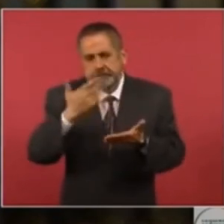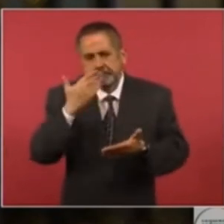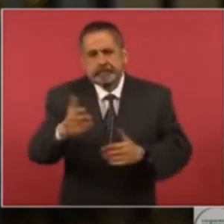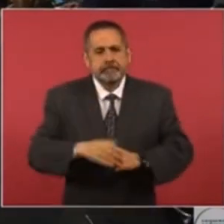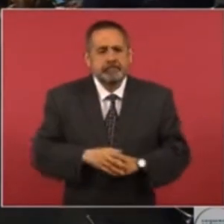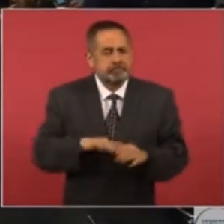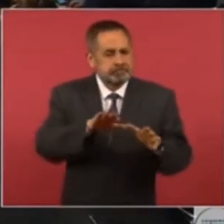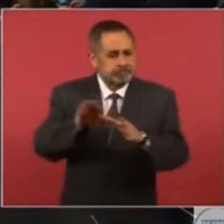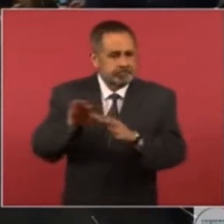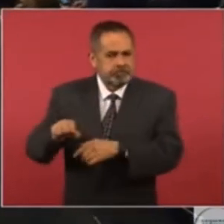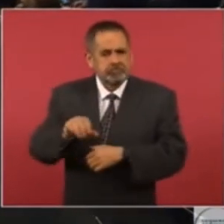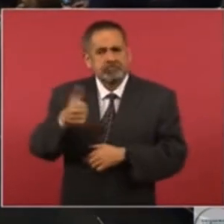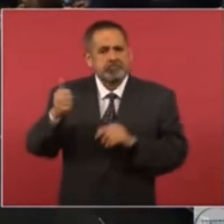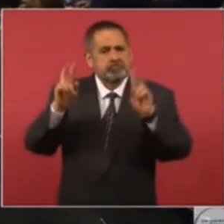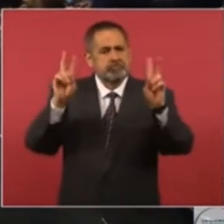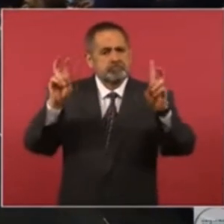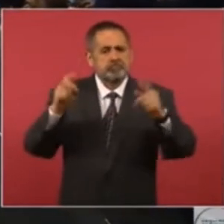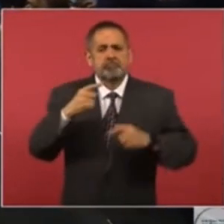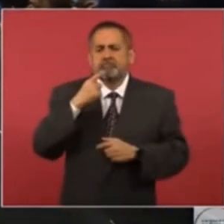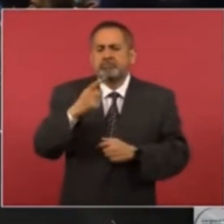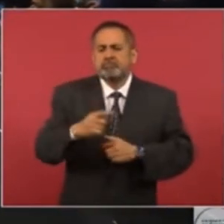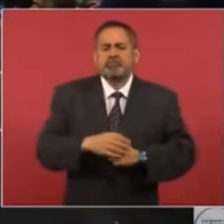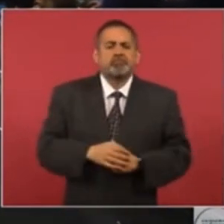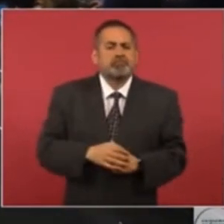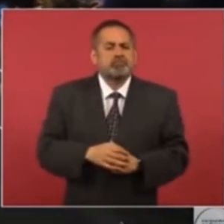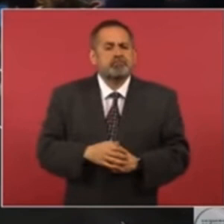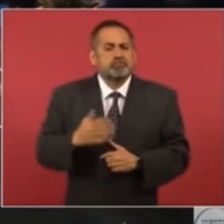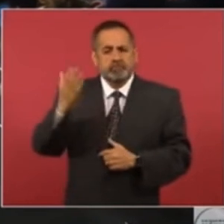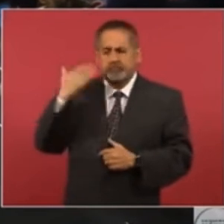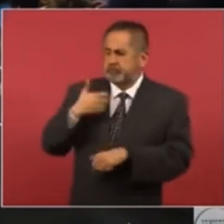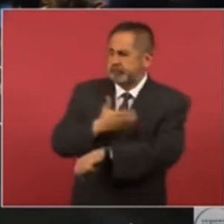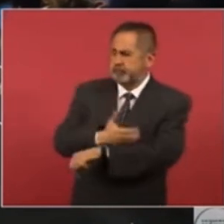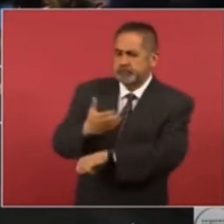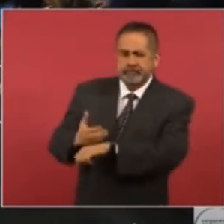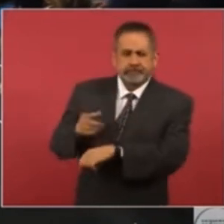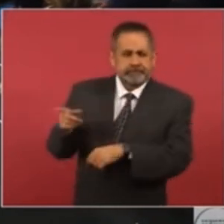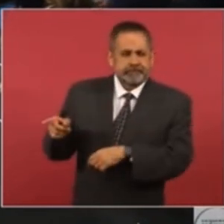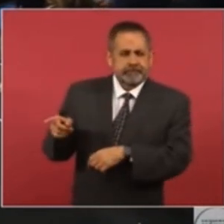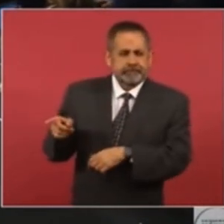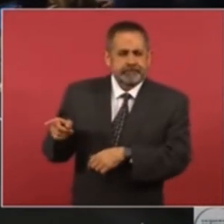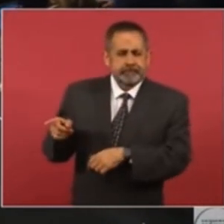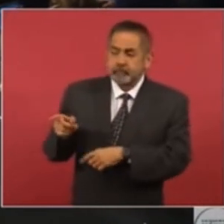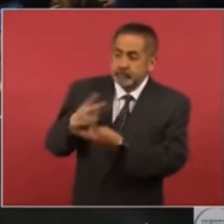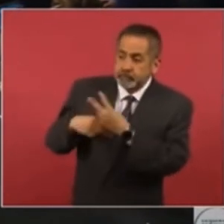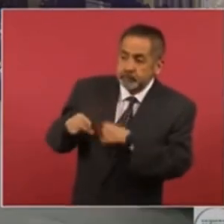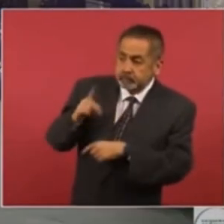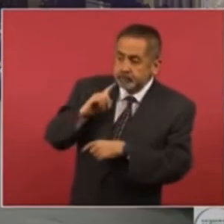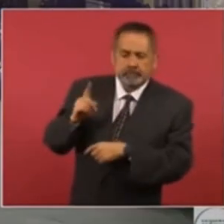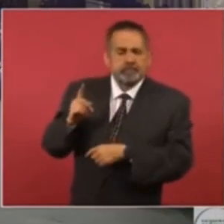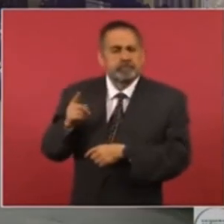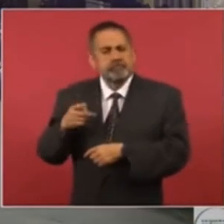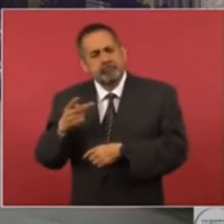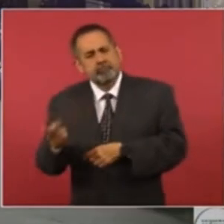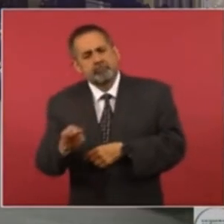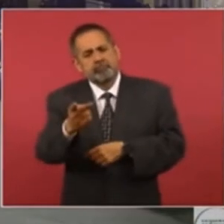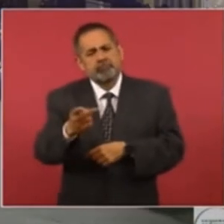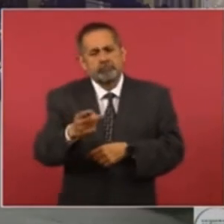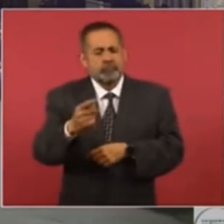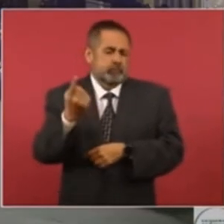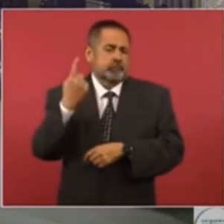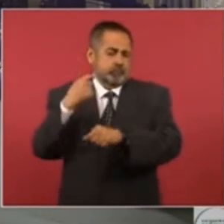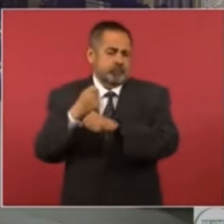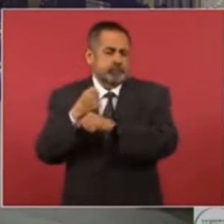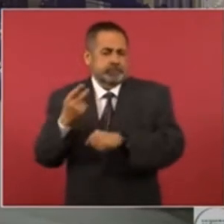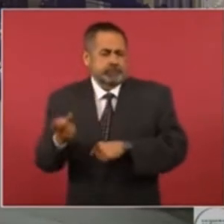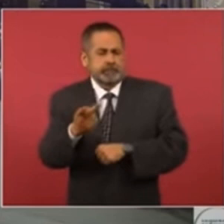otro tema, presidente, le había planteado mi compañera Elite B, que se encuentra aquí también en la conferencia el año pasado,